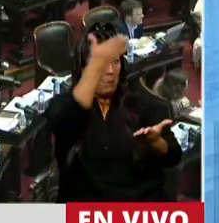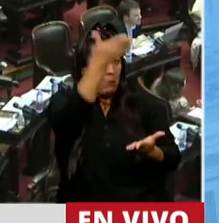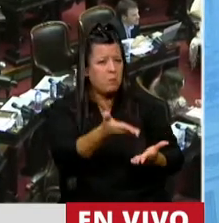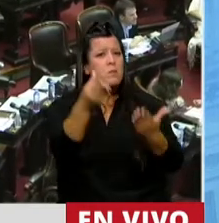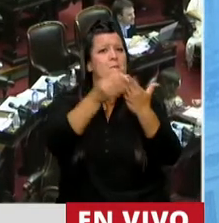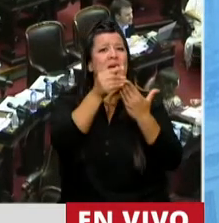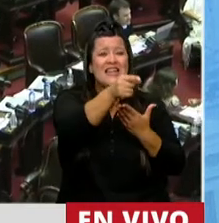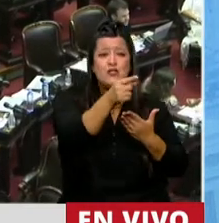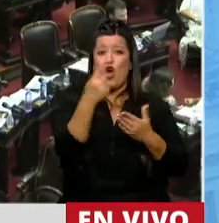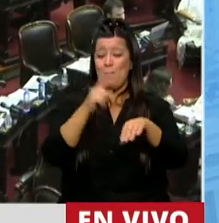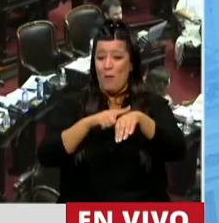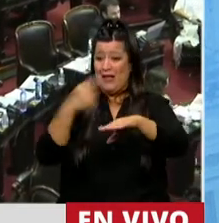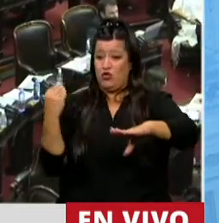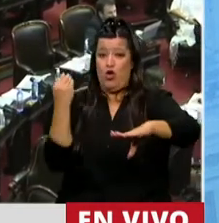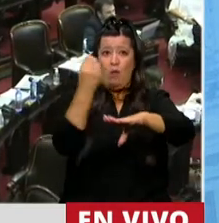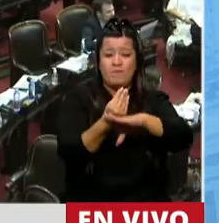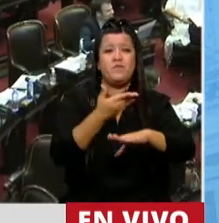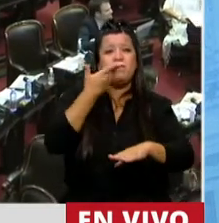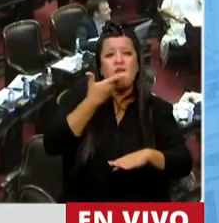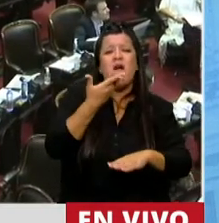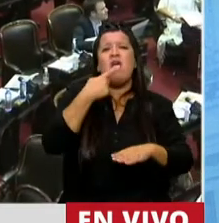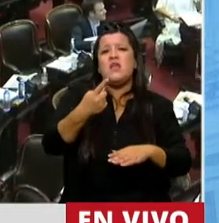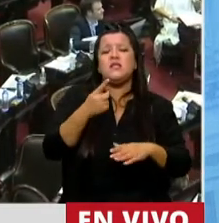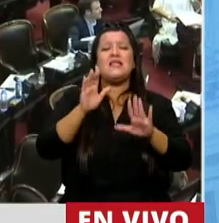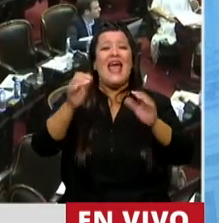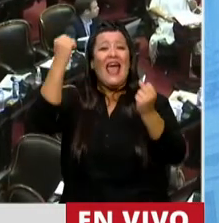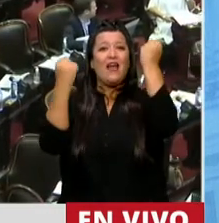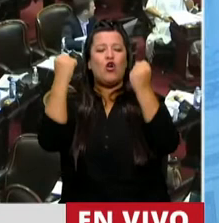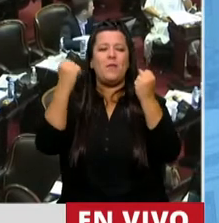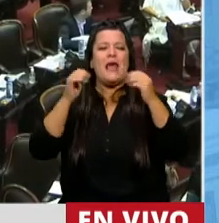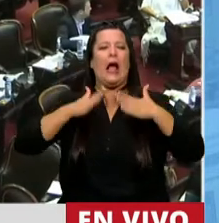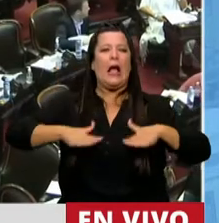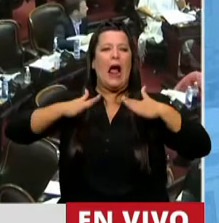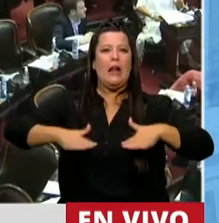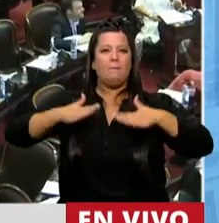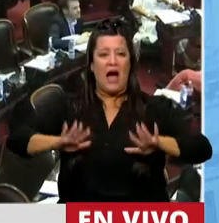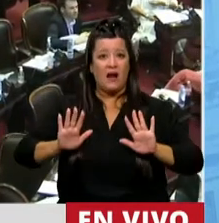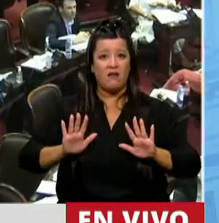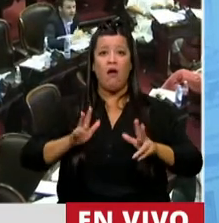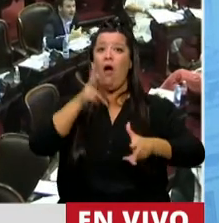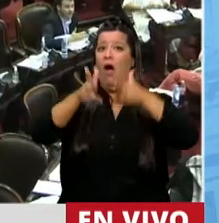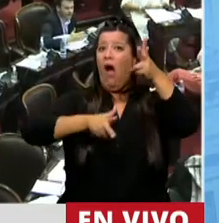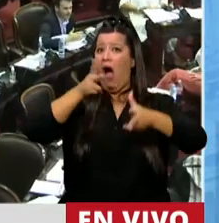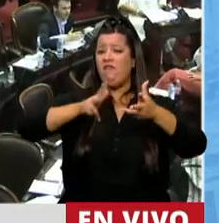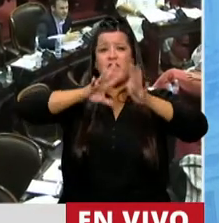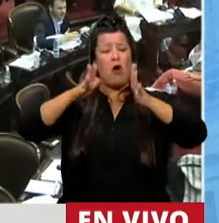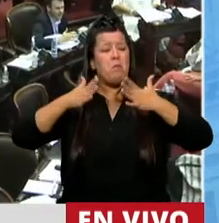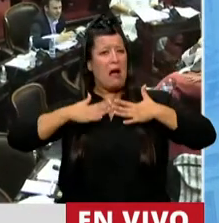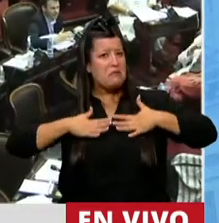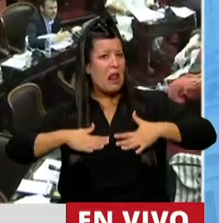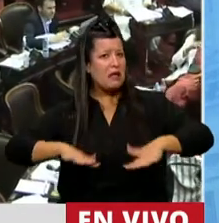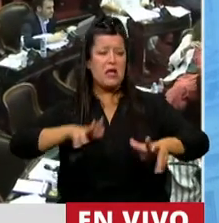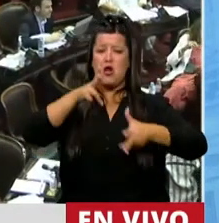habla, desde que asumió, de calmar la economía. Y habla de una manera calma,